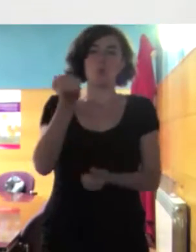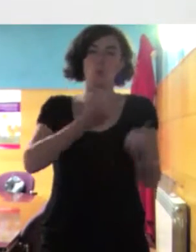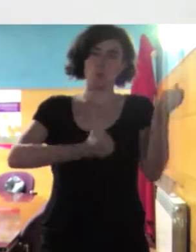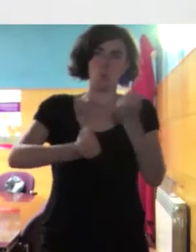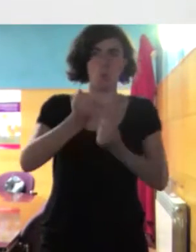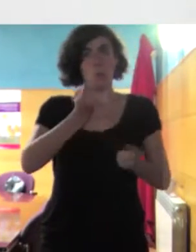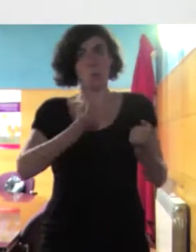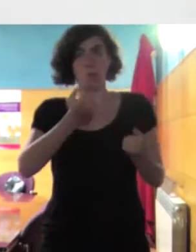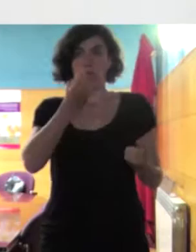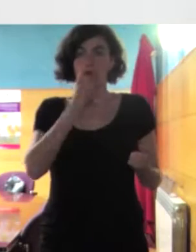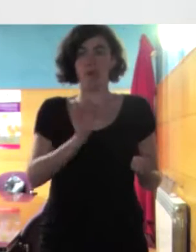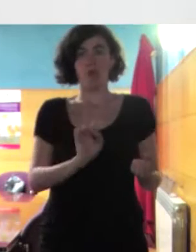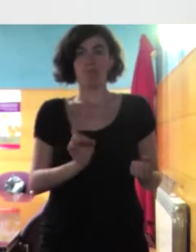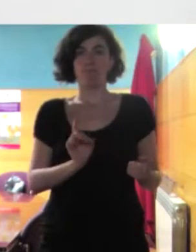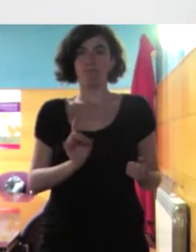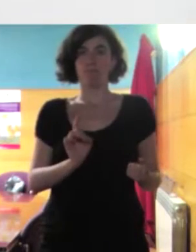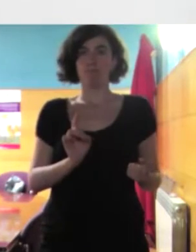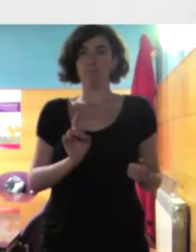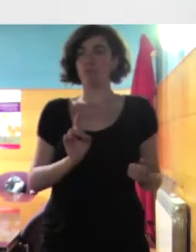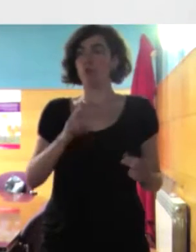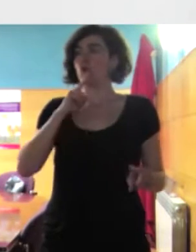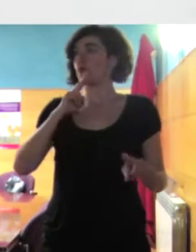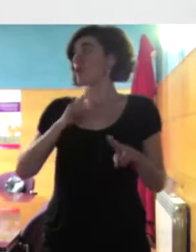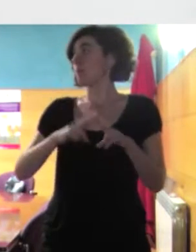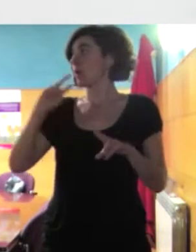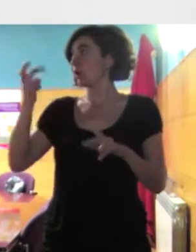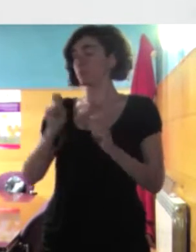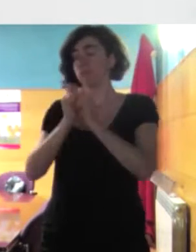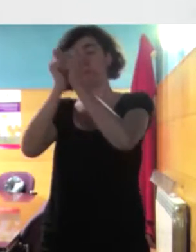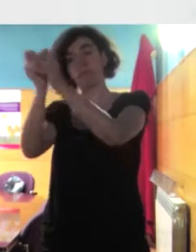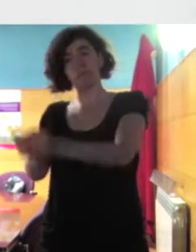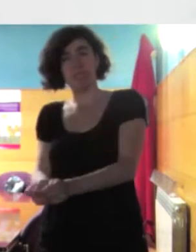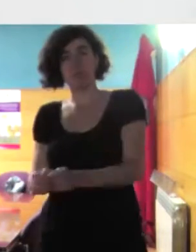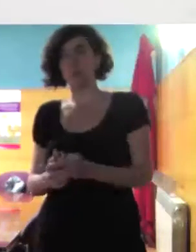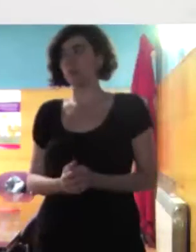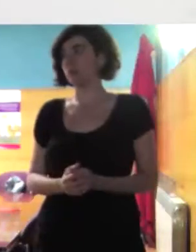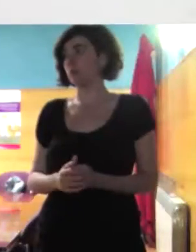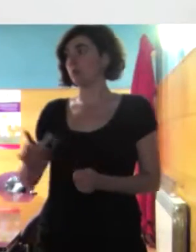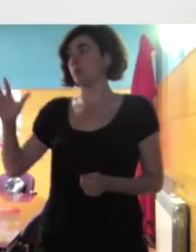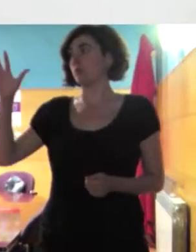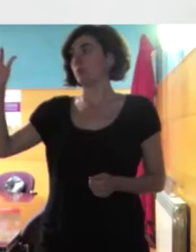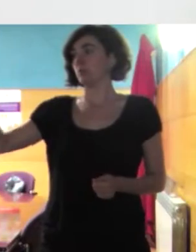reciben otra otra otra percepción ¿no? si, si eso